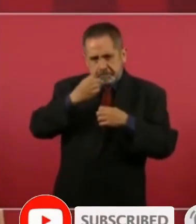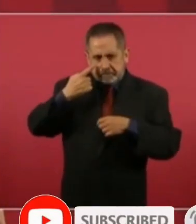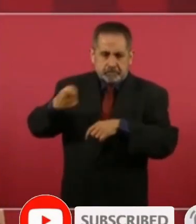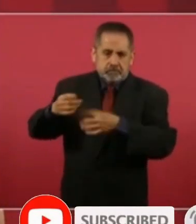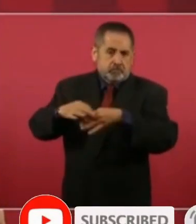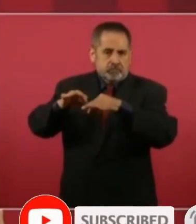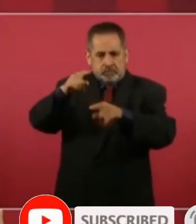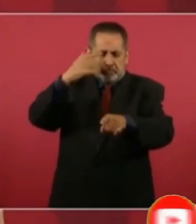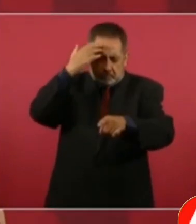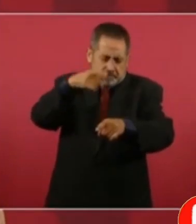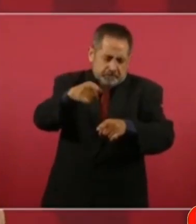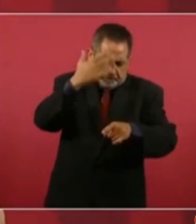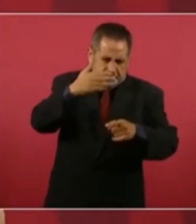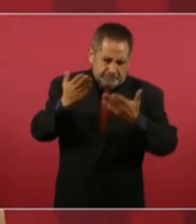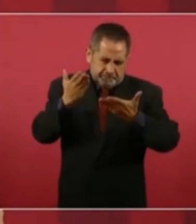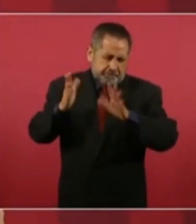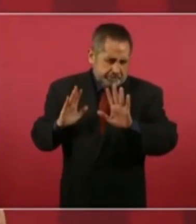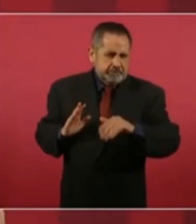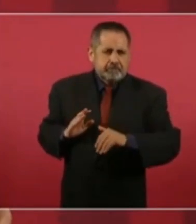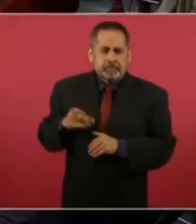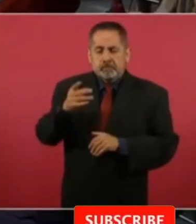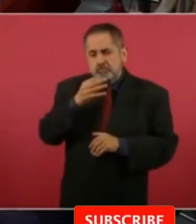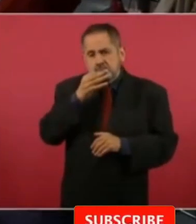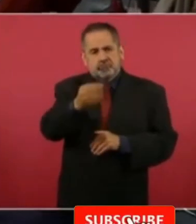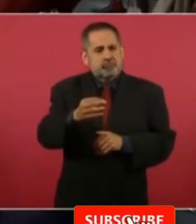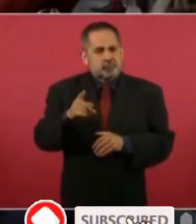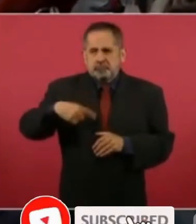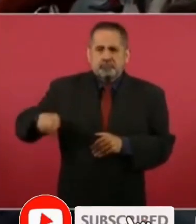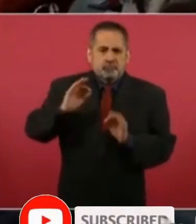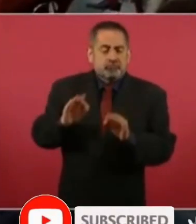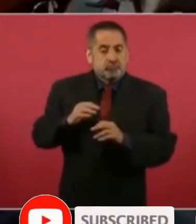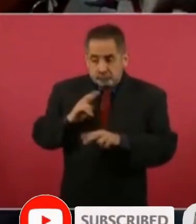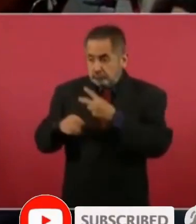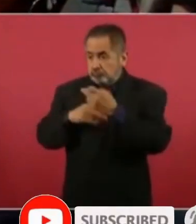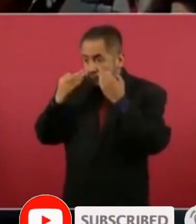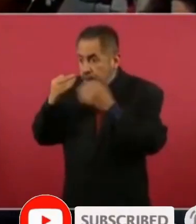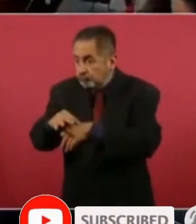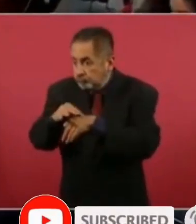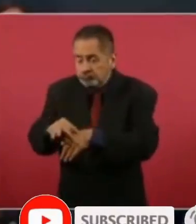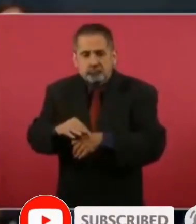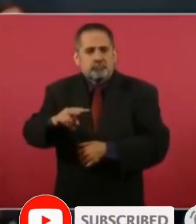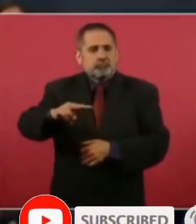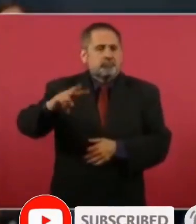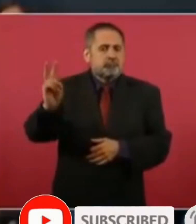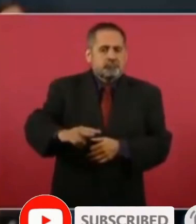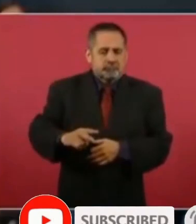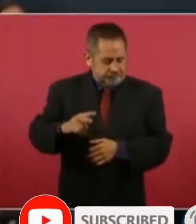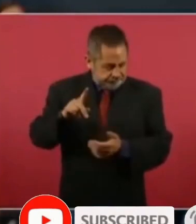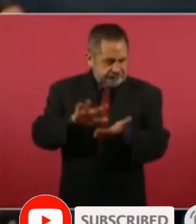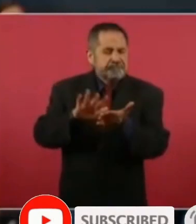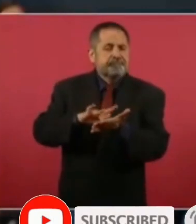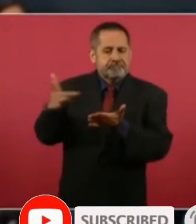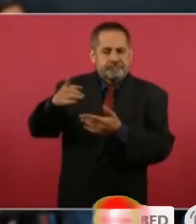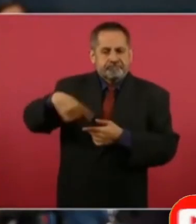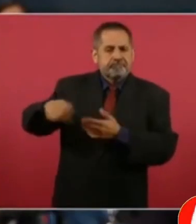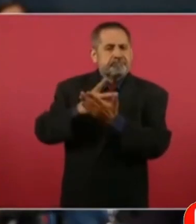Obviamente yo creo que usted lo ha aquilatado, pero quería comentárselo. Fuimos allá y lo que nos contaron es que gracias a